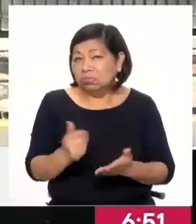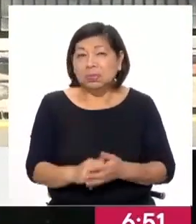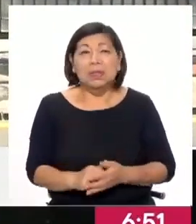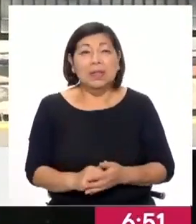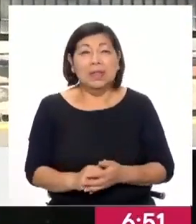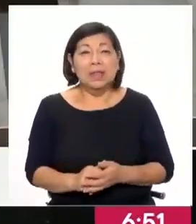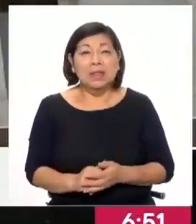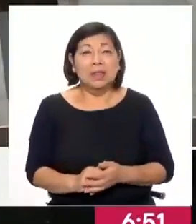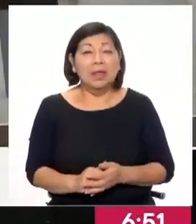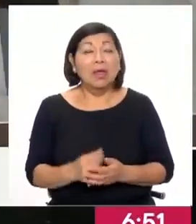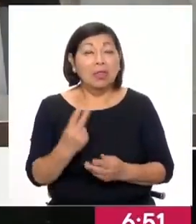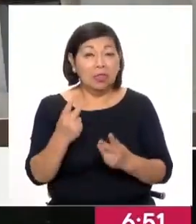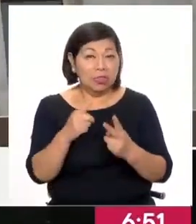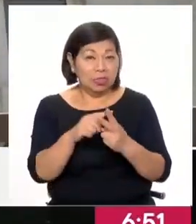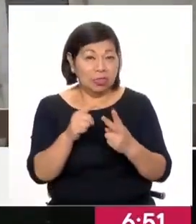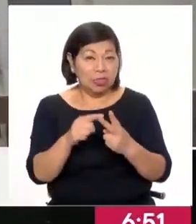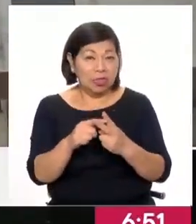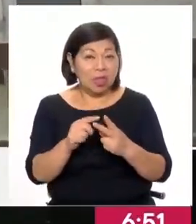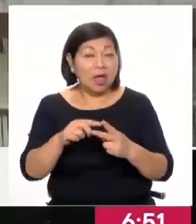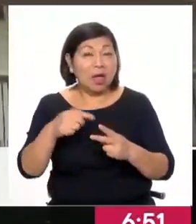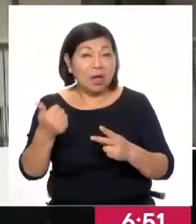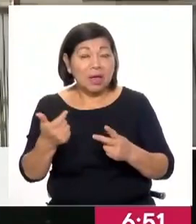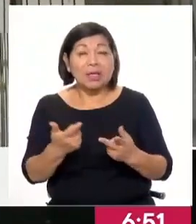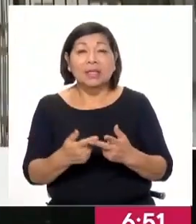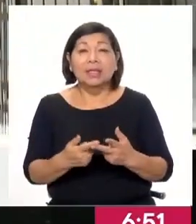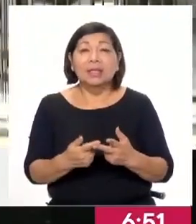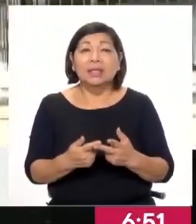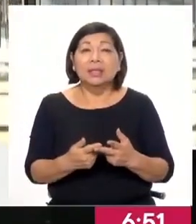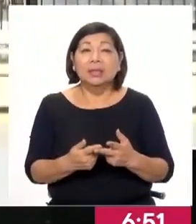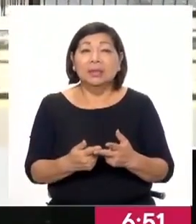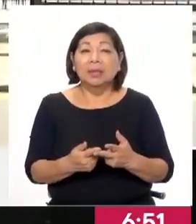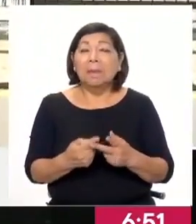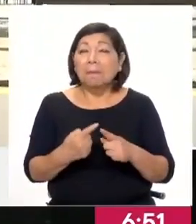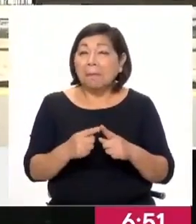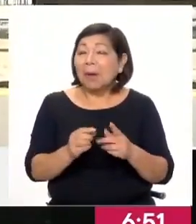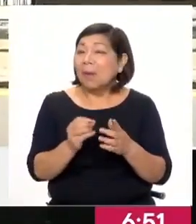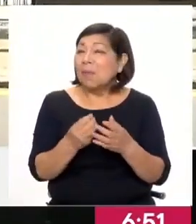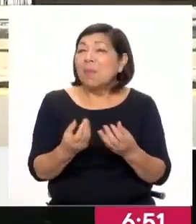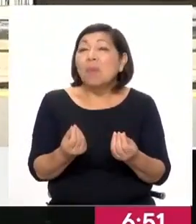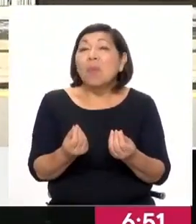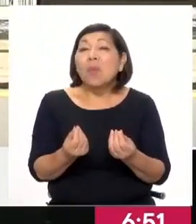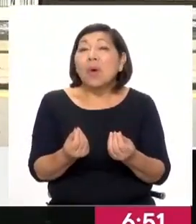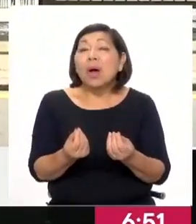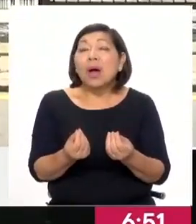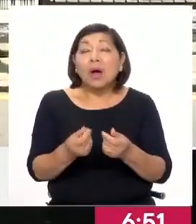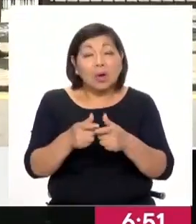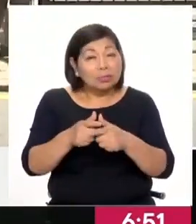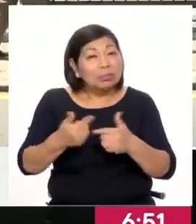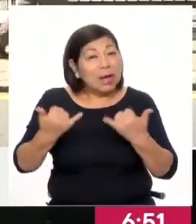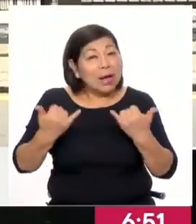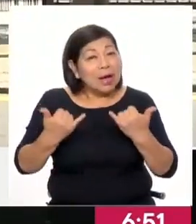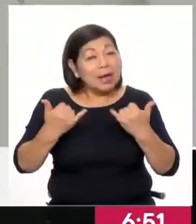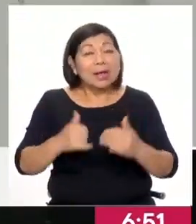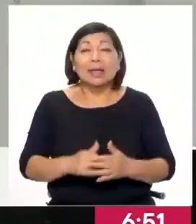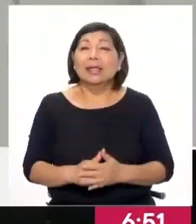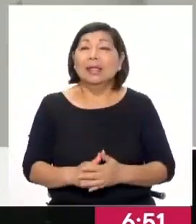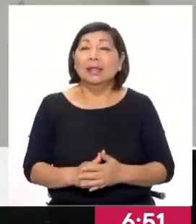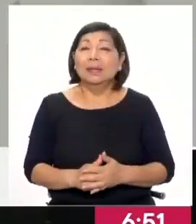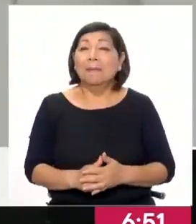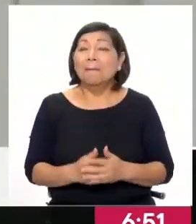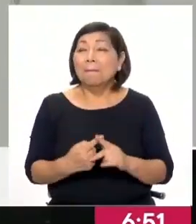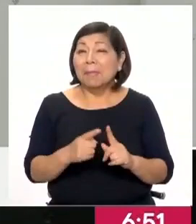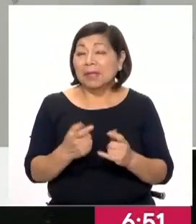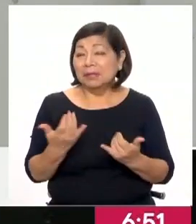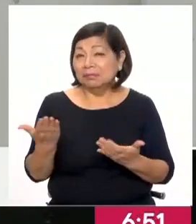probablemente dos factores, ¿no? El externo y el local. Fundamentalmente por el lado local, lo que empieza